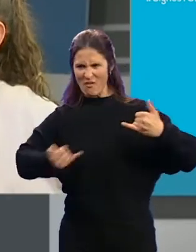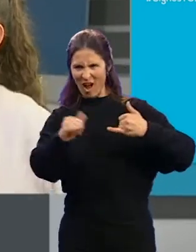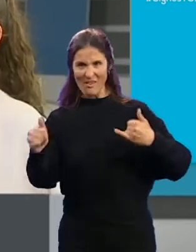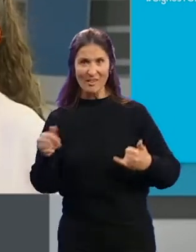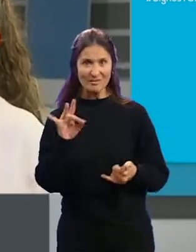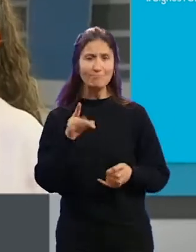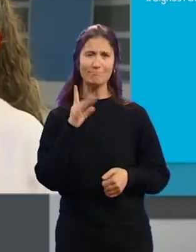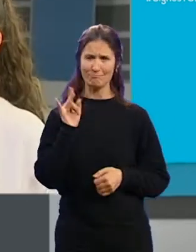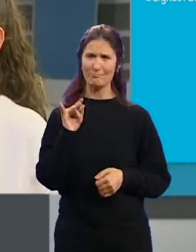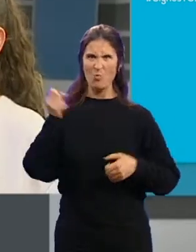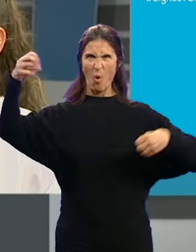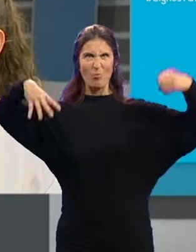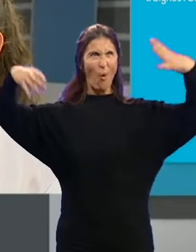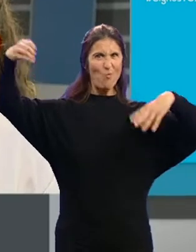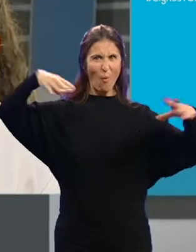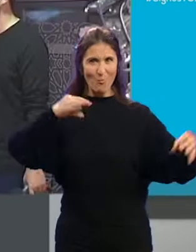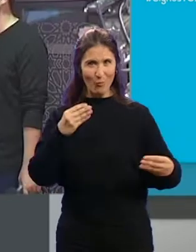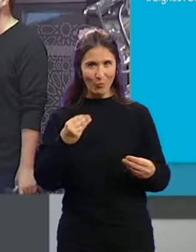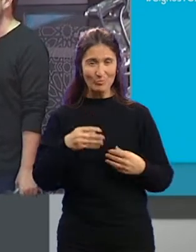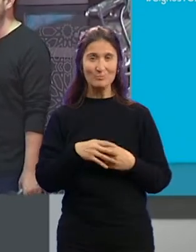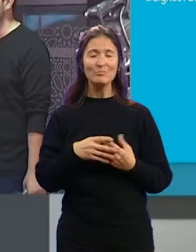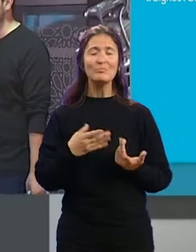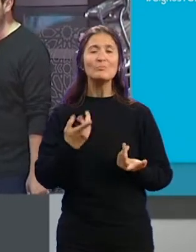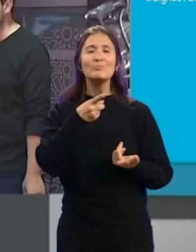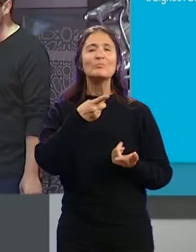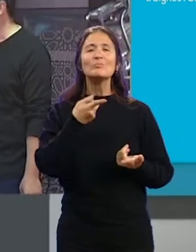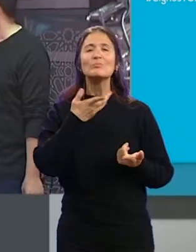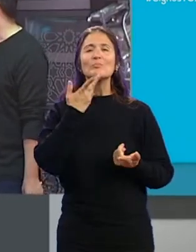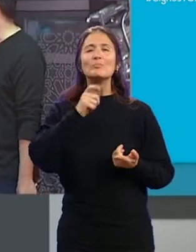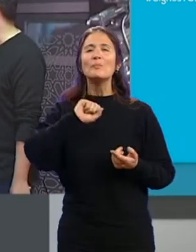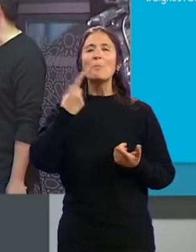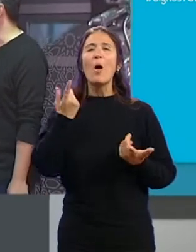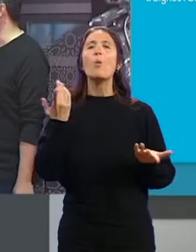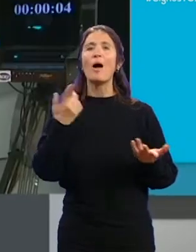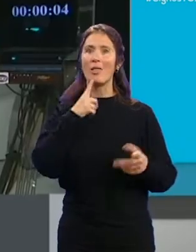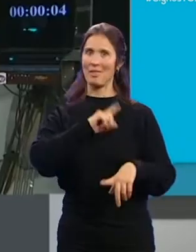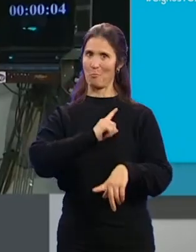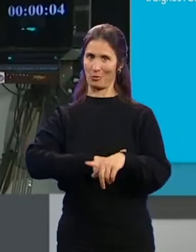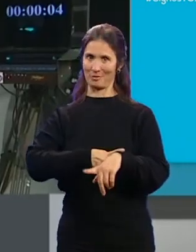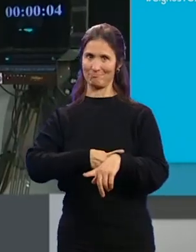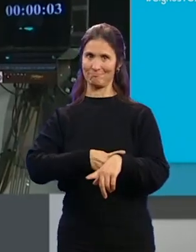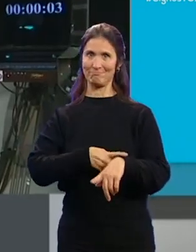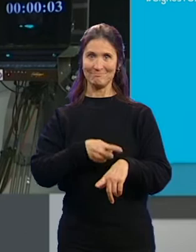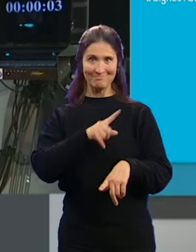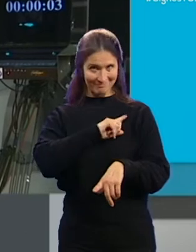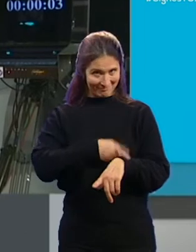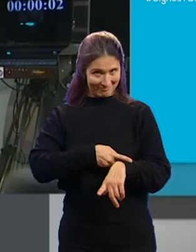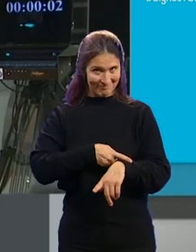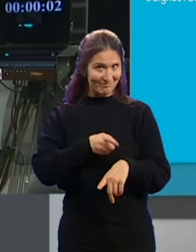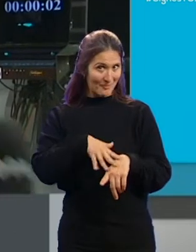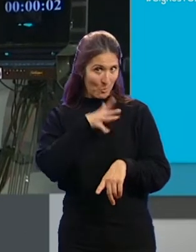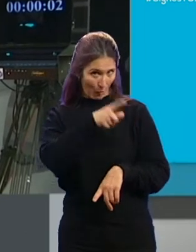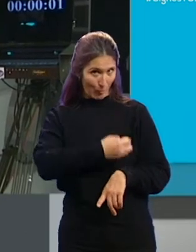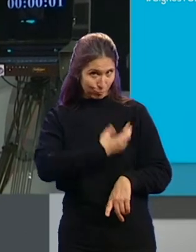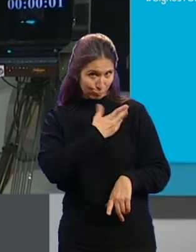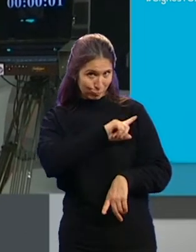Sí. Muchas luces. ¿Cuál es el plató que me ha gustado? El de deporte. ¿Sí? Sí. Porque eres tú